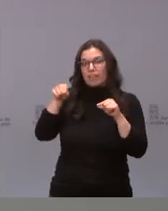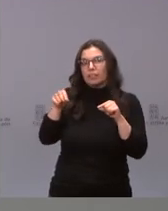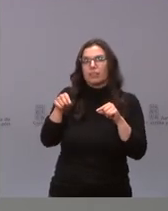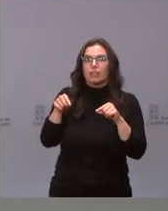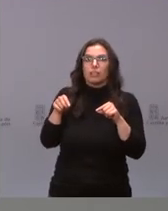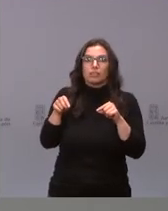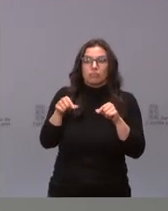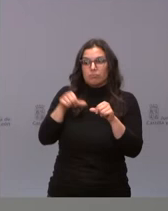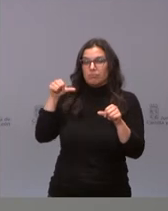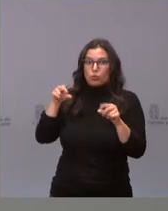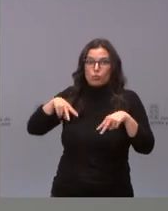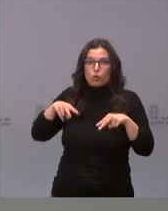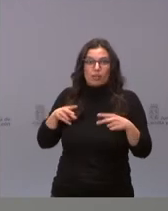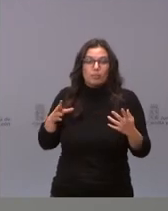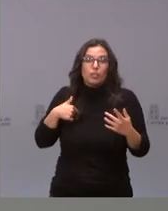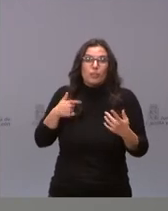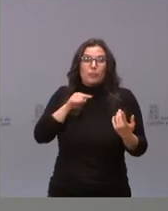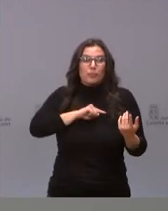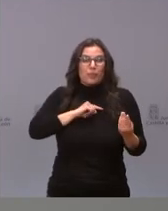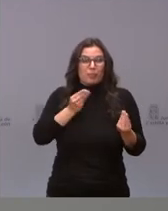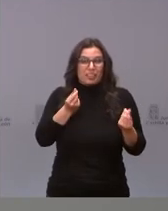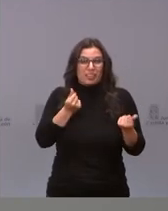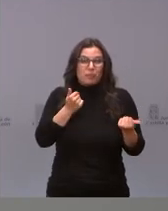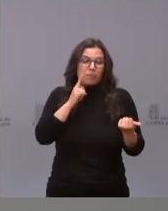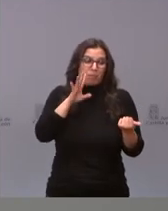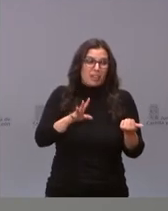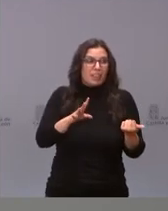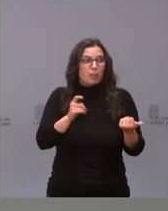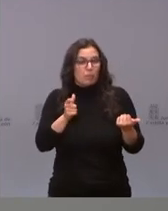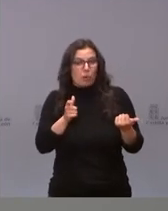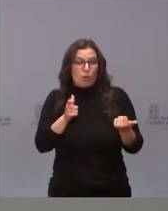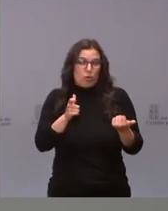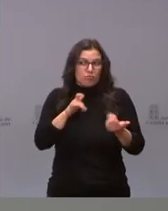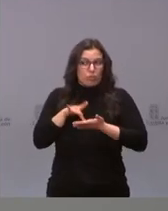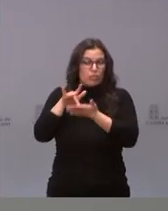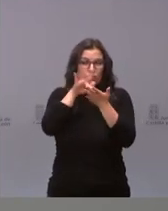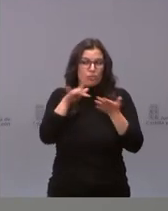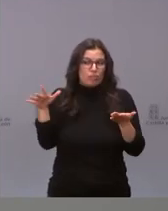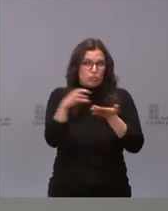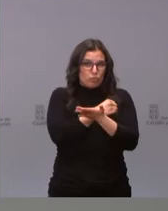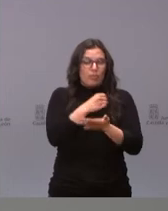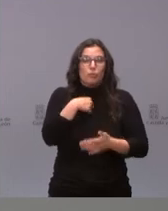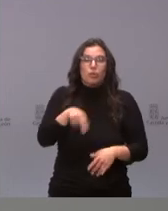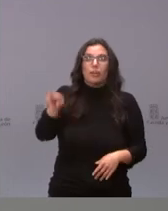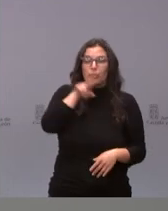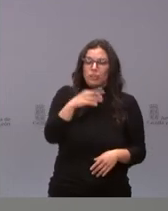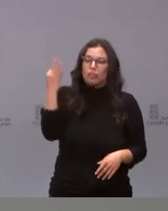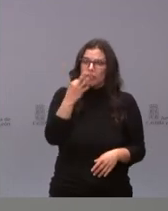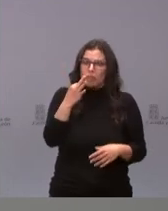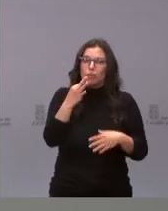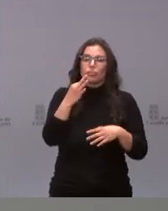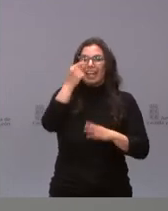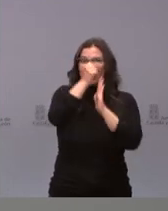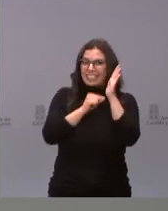noticia, pero vamos, tengo la sensación que puede estar produciéndose en todas las comunidades. Pero vuelvo a decir lo mismo, tenemos que tener unidad de